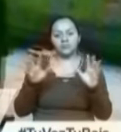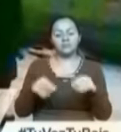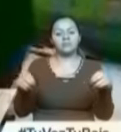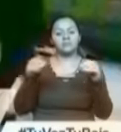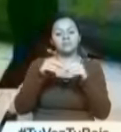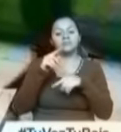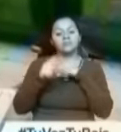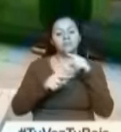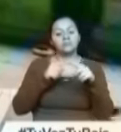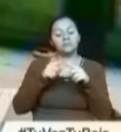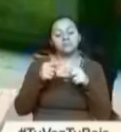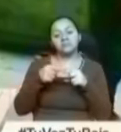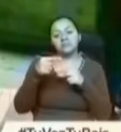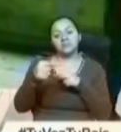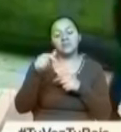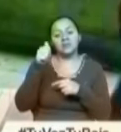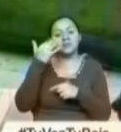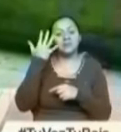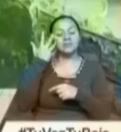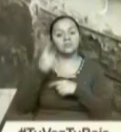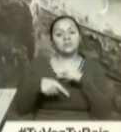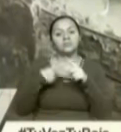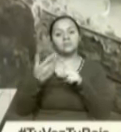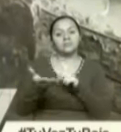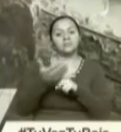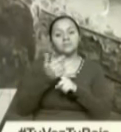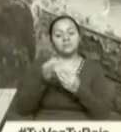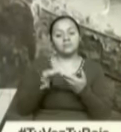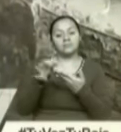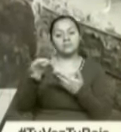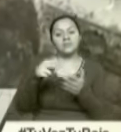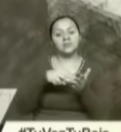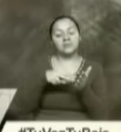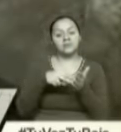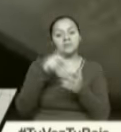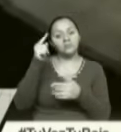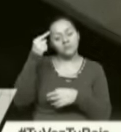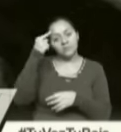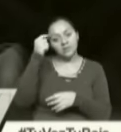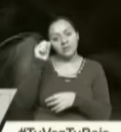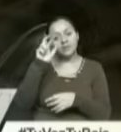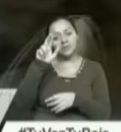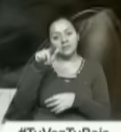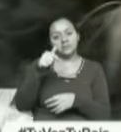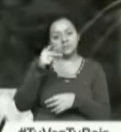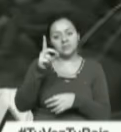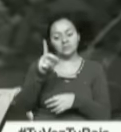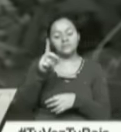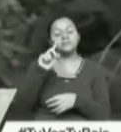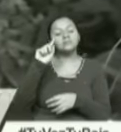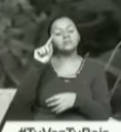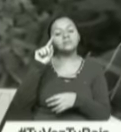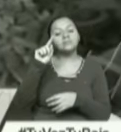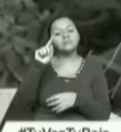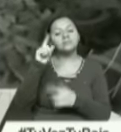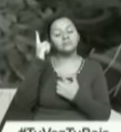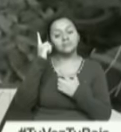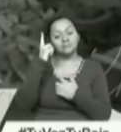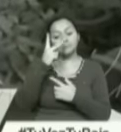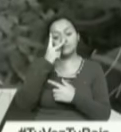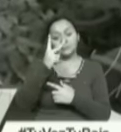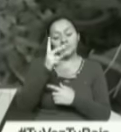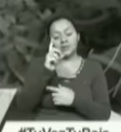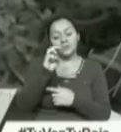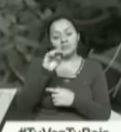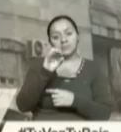concreta menos de 10 días después de la conquista total de Alepo por parte del gobierno de Bashar al-Assad. Las Fuerzas Armadas, leales a Damasco,